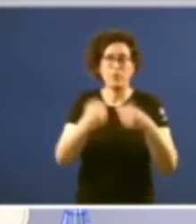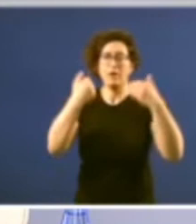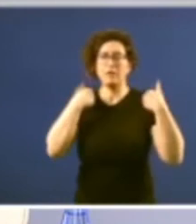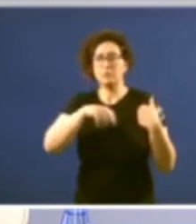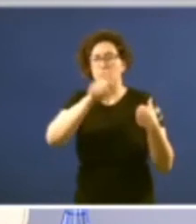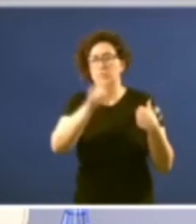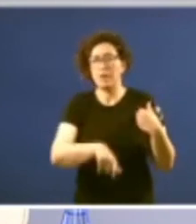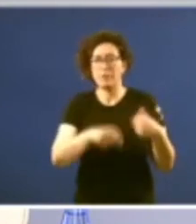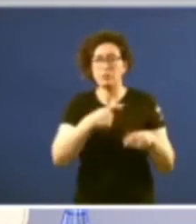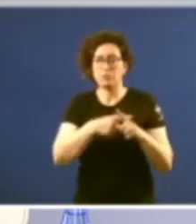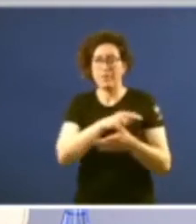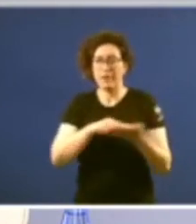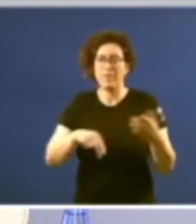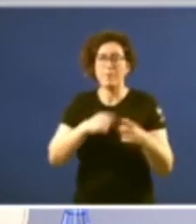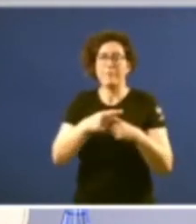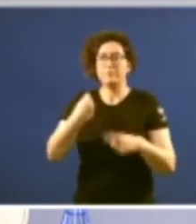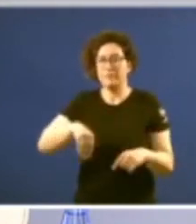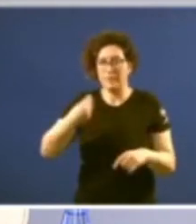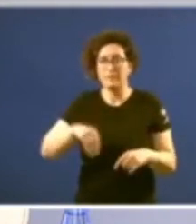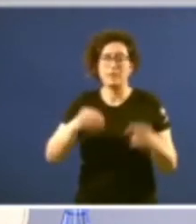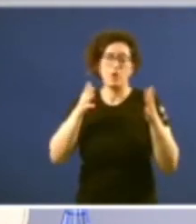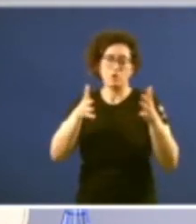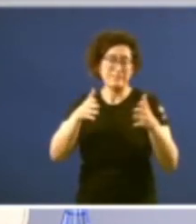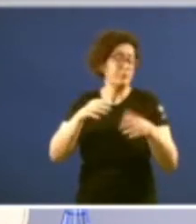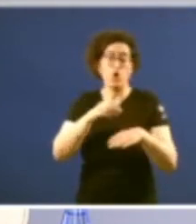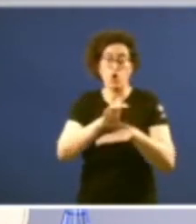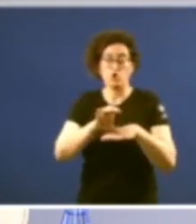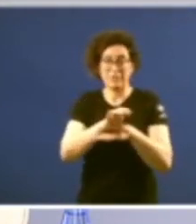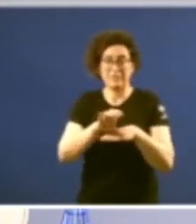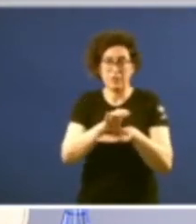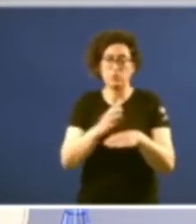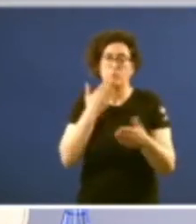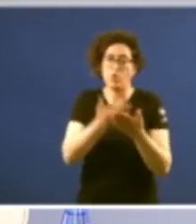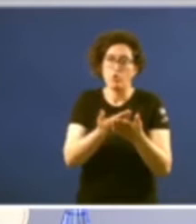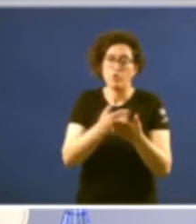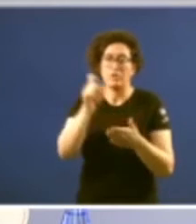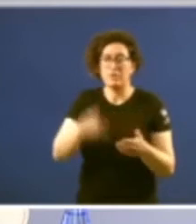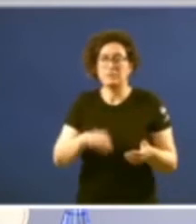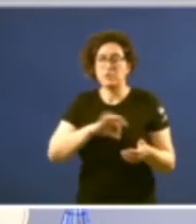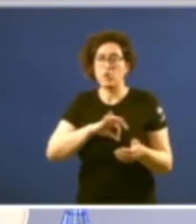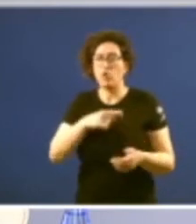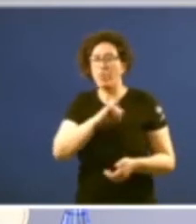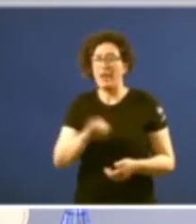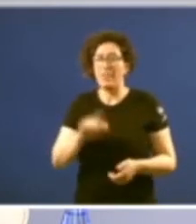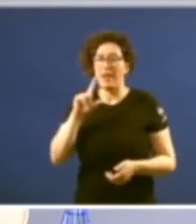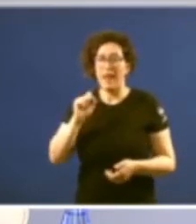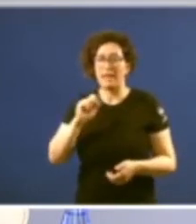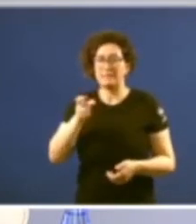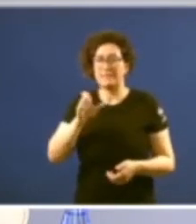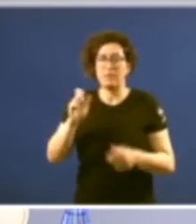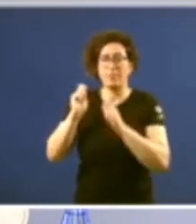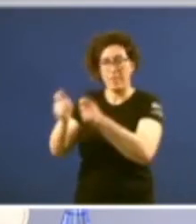da Xunta e do seu presidente e dos conselleiros moción que incluía o señor González Lache como presidente